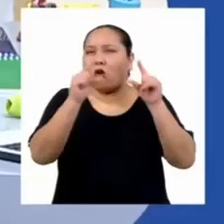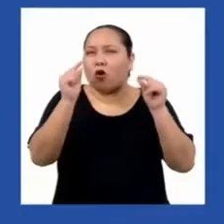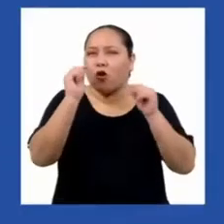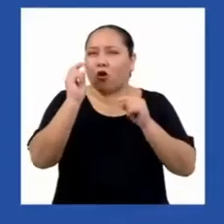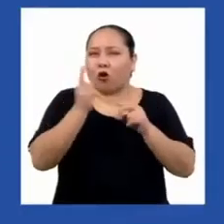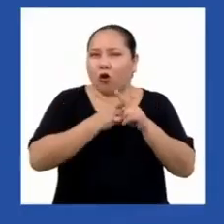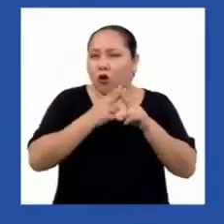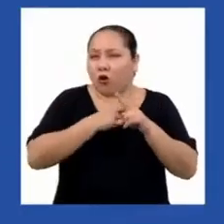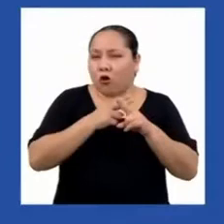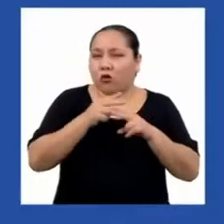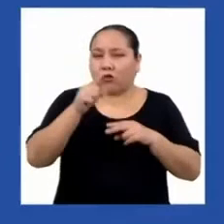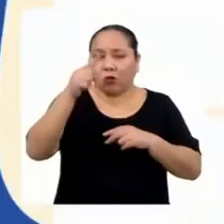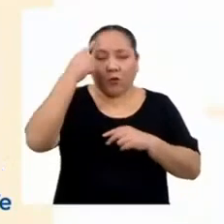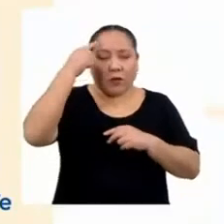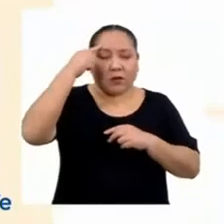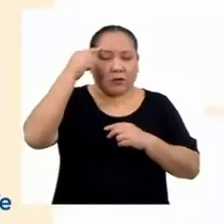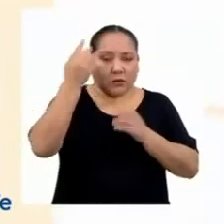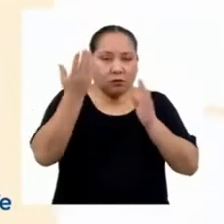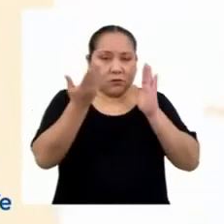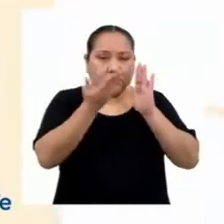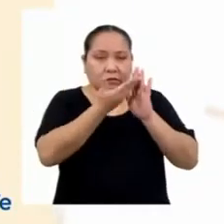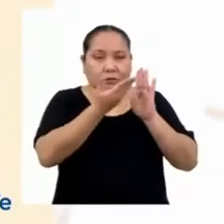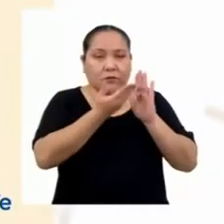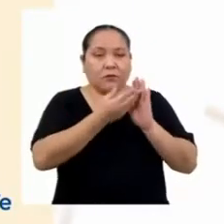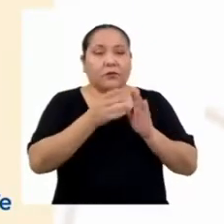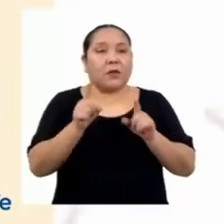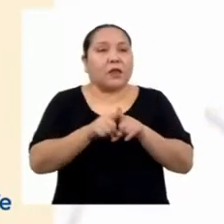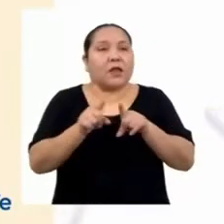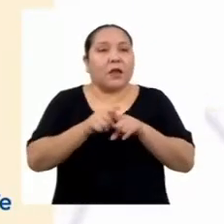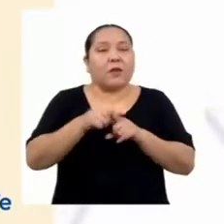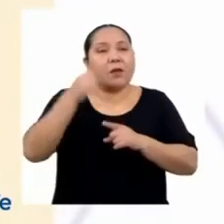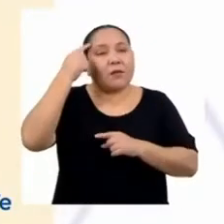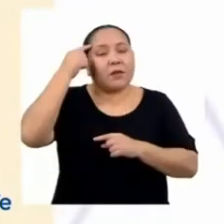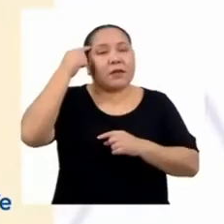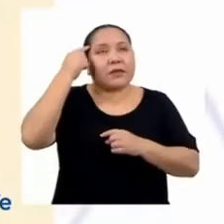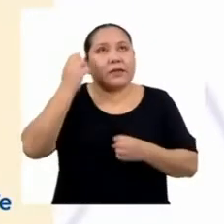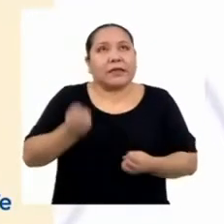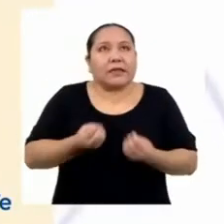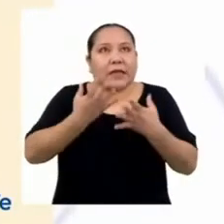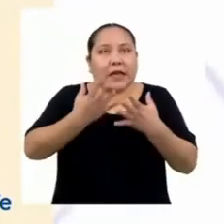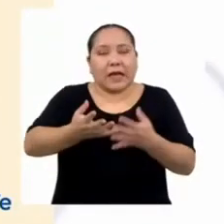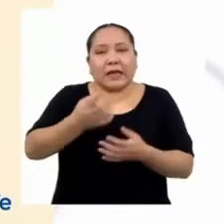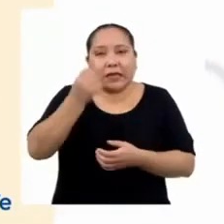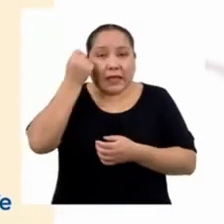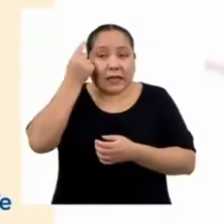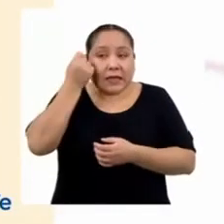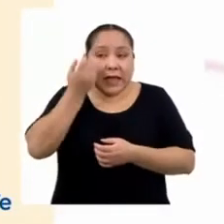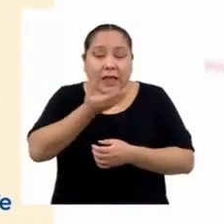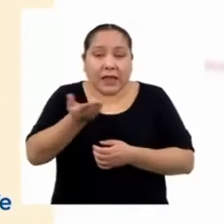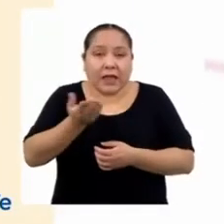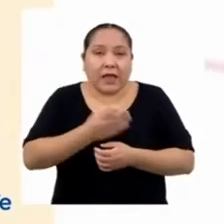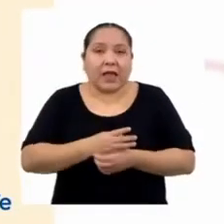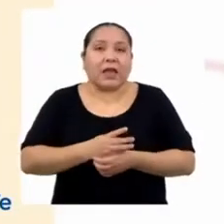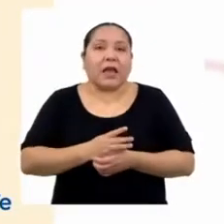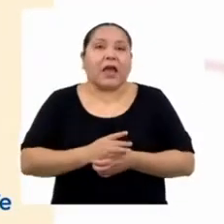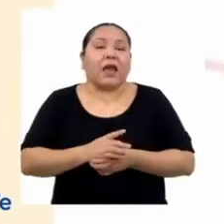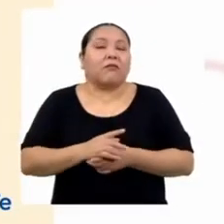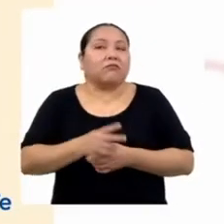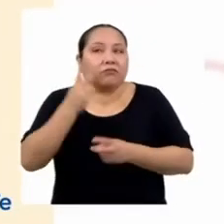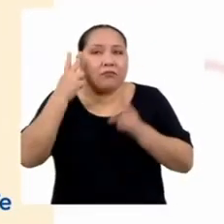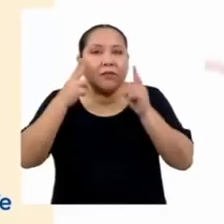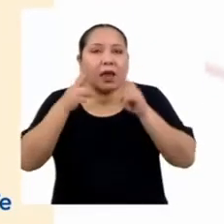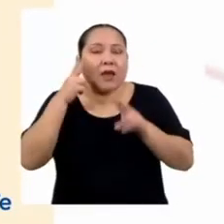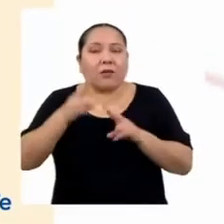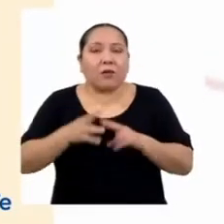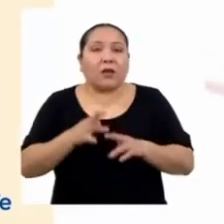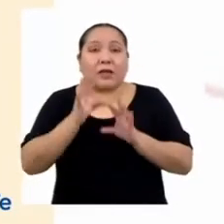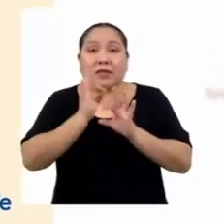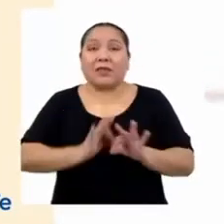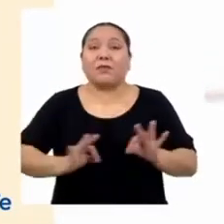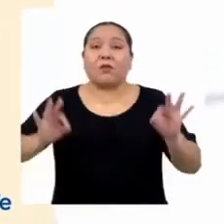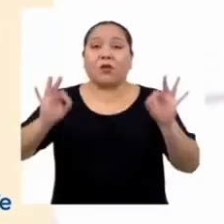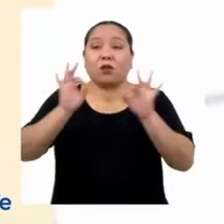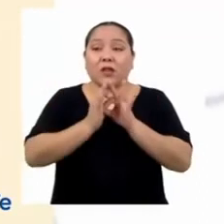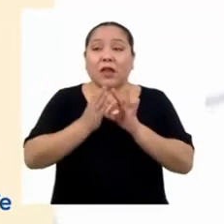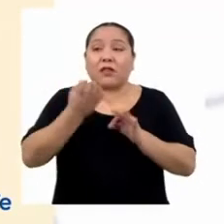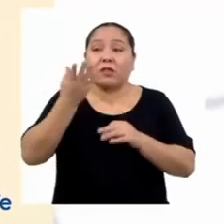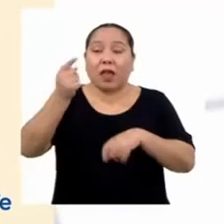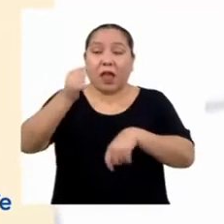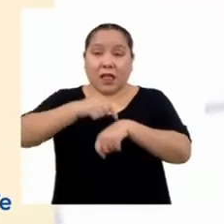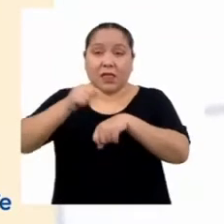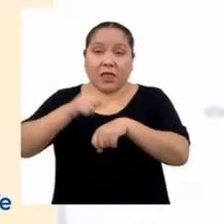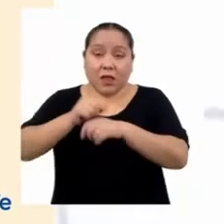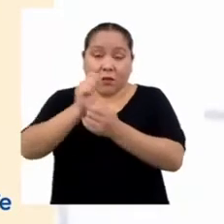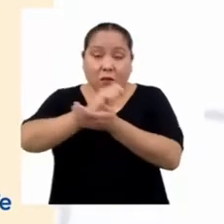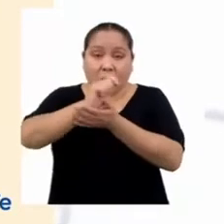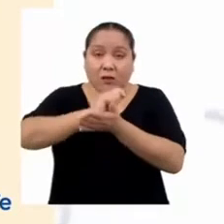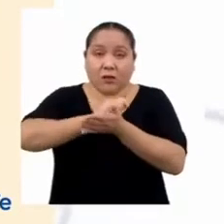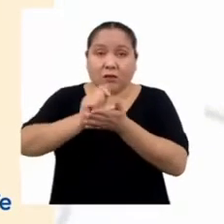de esta manera. También pensé que sería bueno dar a entender que apreciamos el tiempo que se toman en llenar la encuesta. Asimismo,